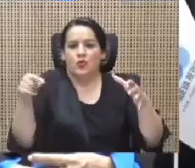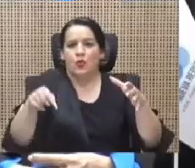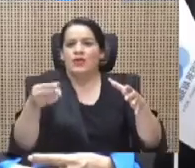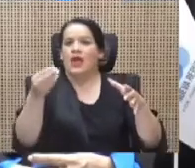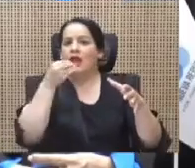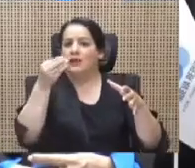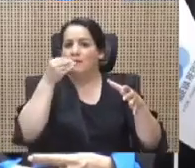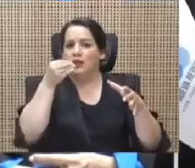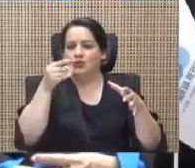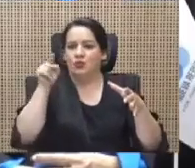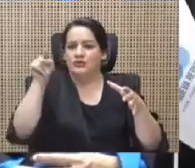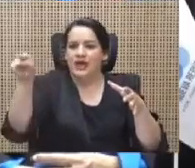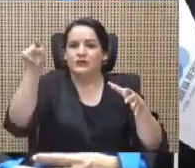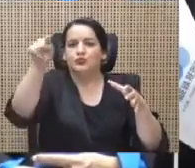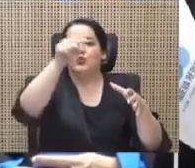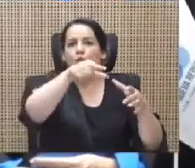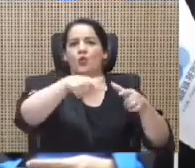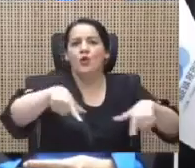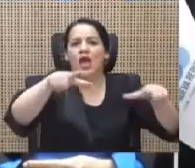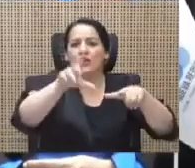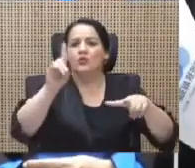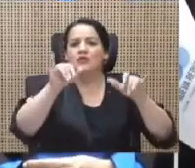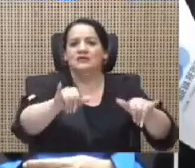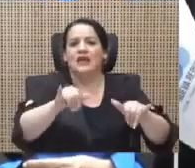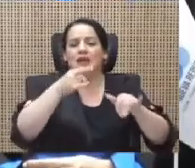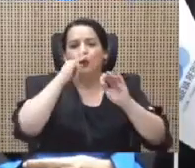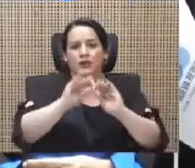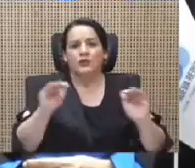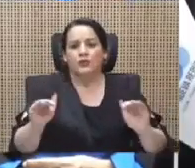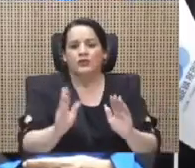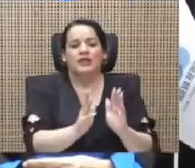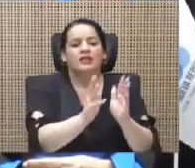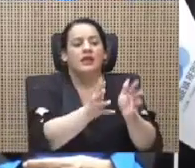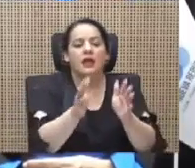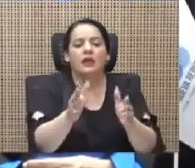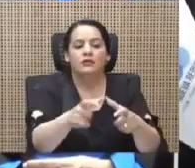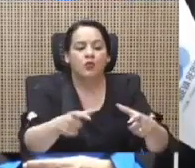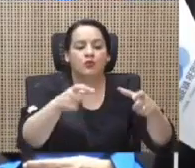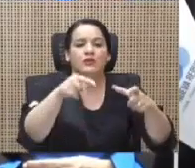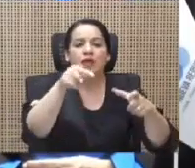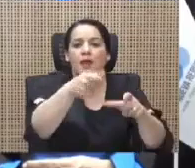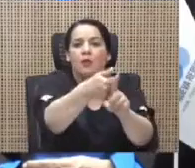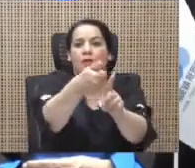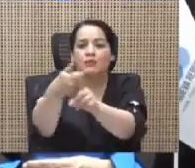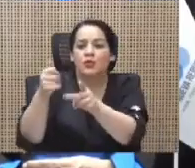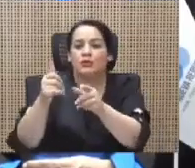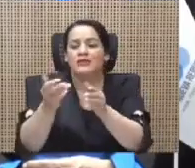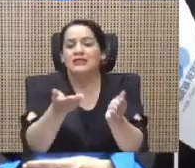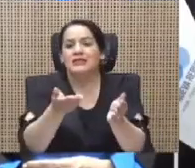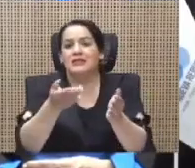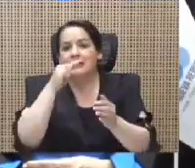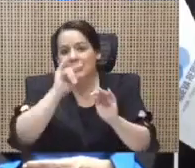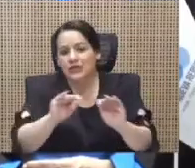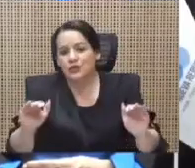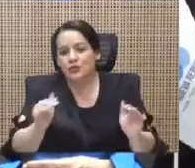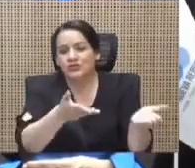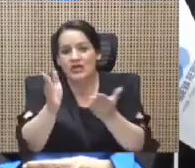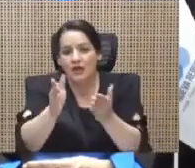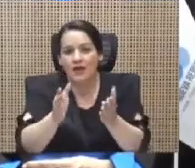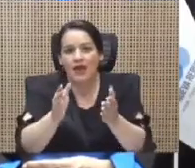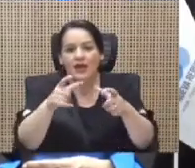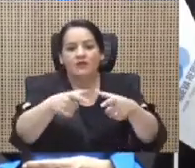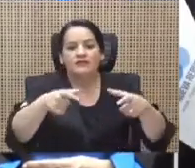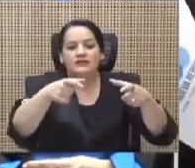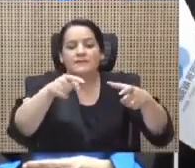uno de los lugares donde están los niños y dejarles la comidita en un recipiente que ellos mismos llevan. La pregunta es, ¿por qué pasan este